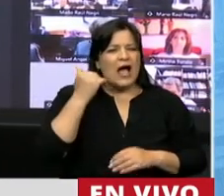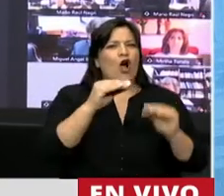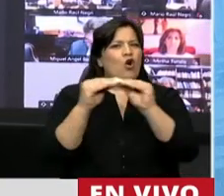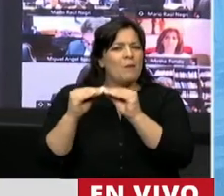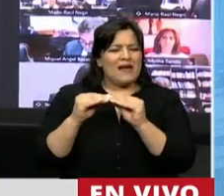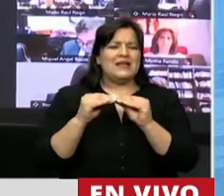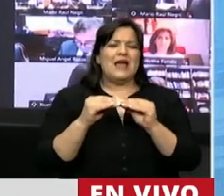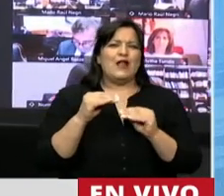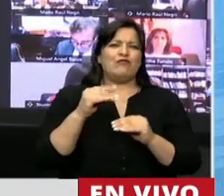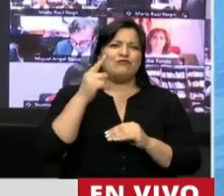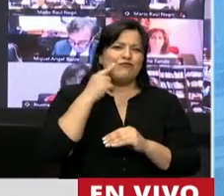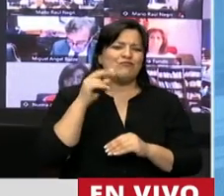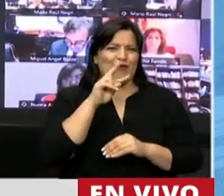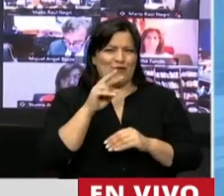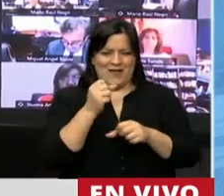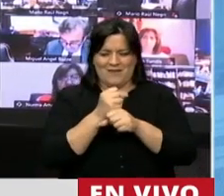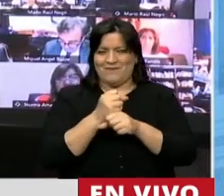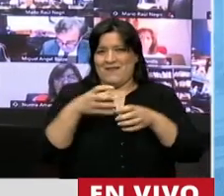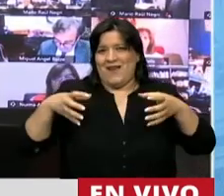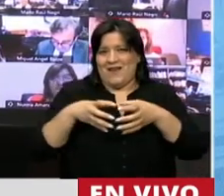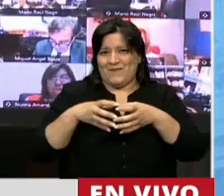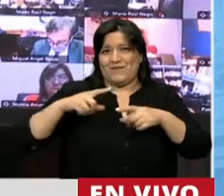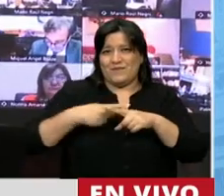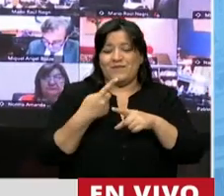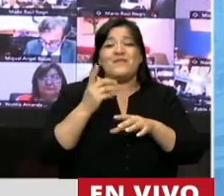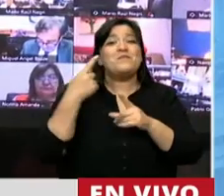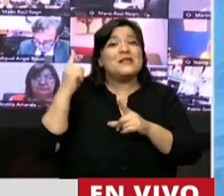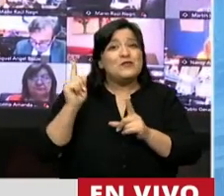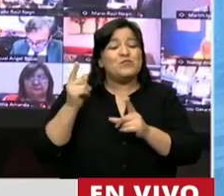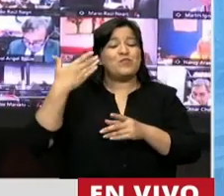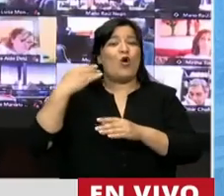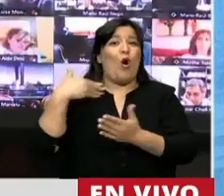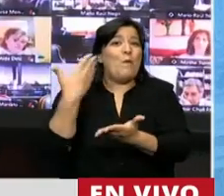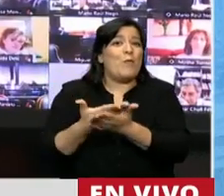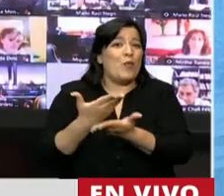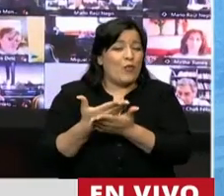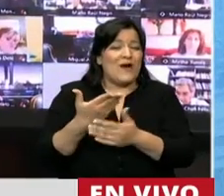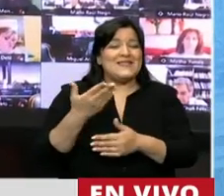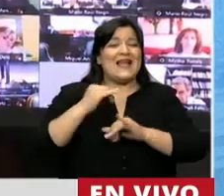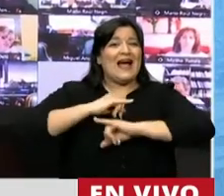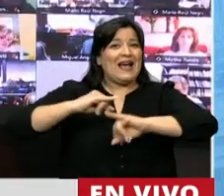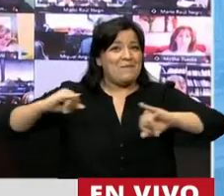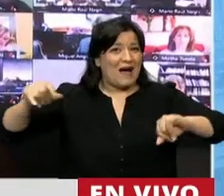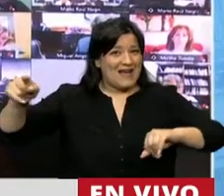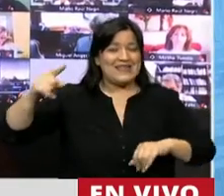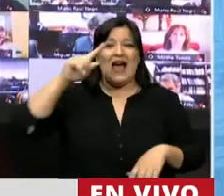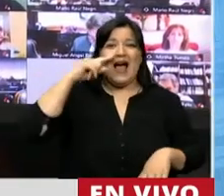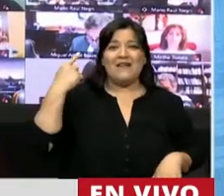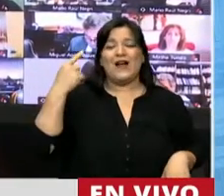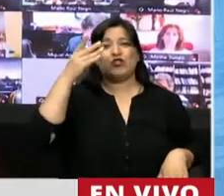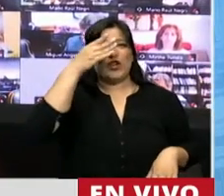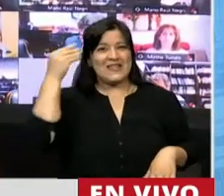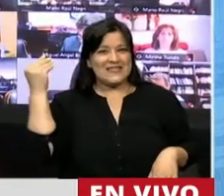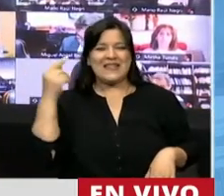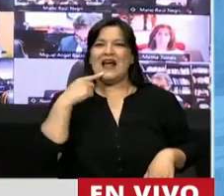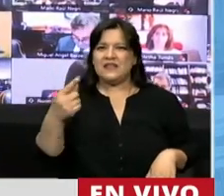compañeros y compañeras de bancada, una propuesta de campaña, y se lo escuchó mucho el presidente, la vicepresidenta, esto de